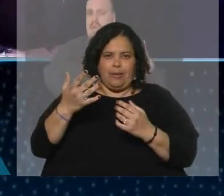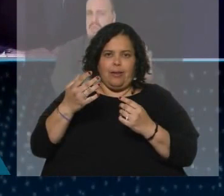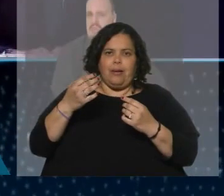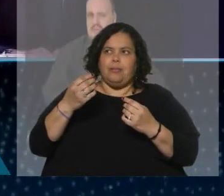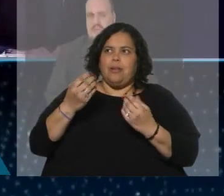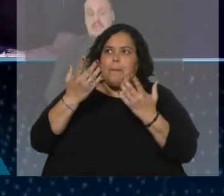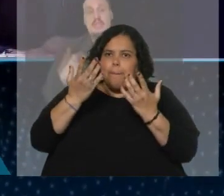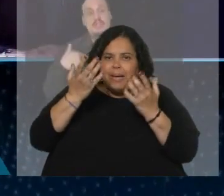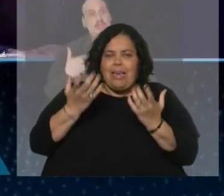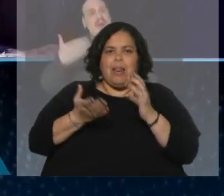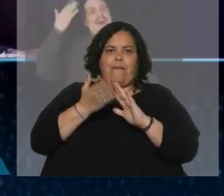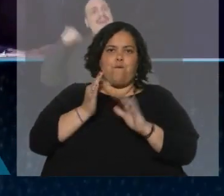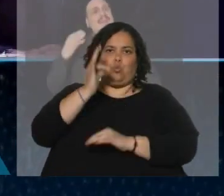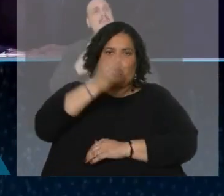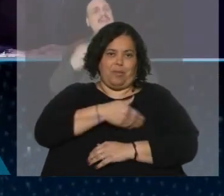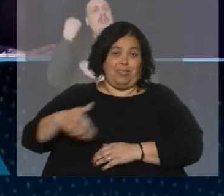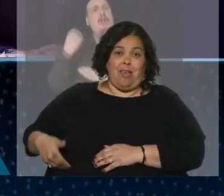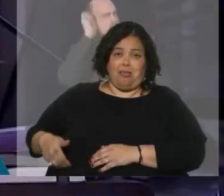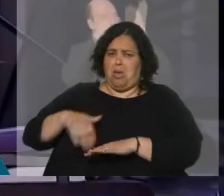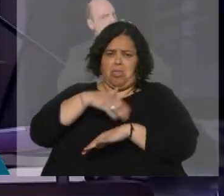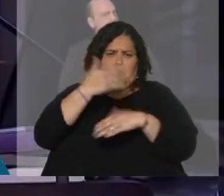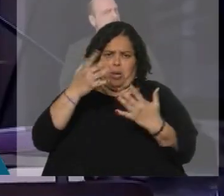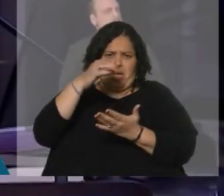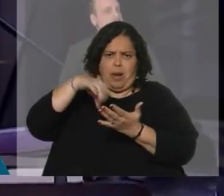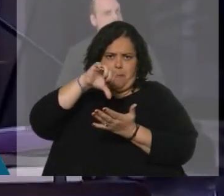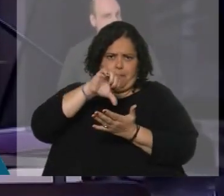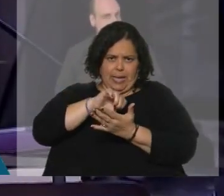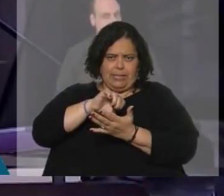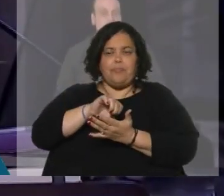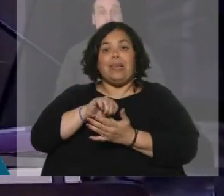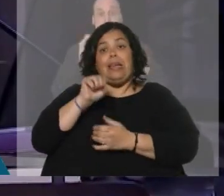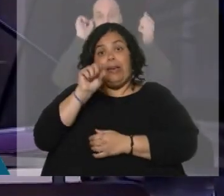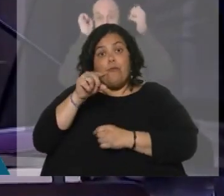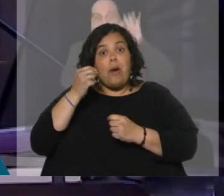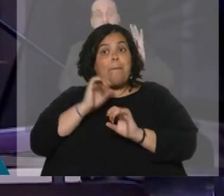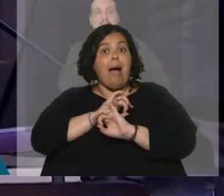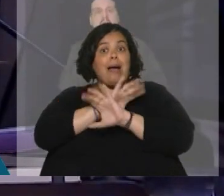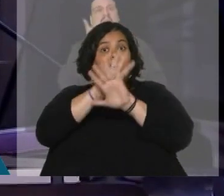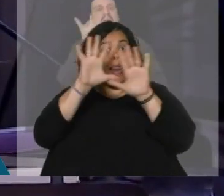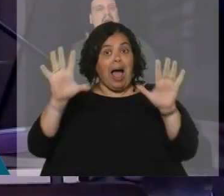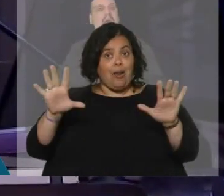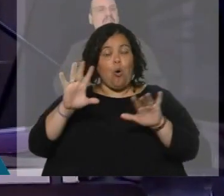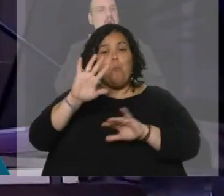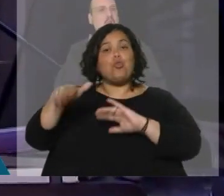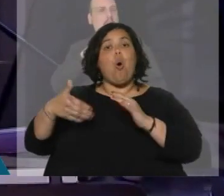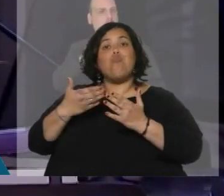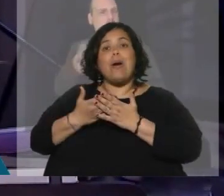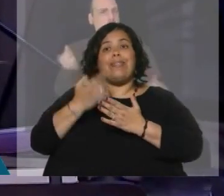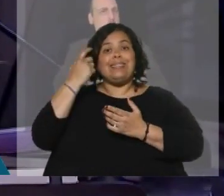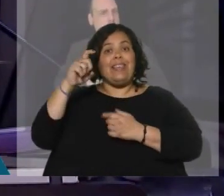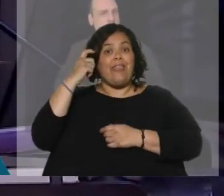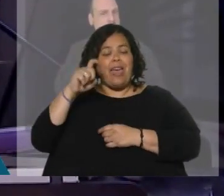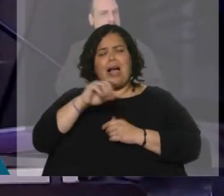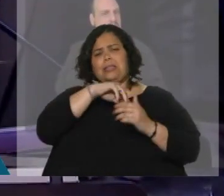que se dio de manera muy decorosa. Fue mucho más claro en cuanto a la presentación de ideas. Cualquiera de los candidatos a